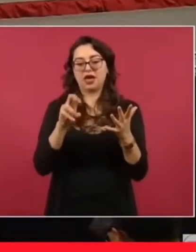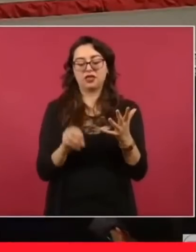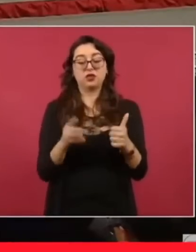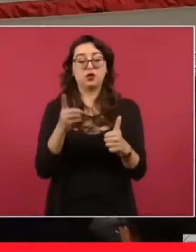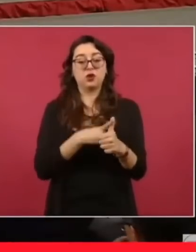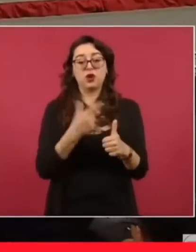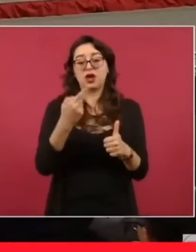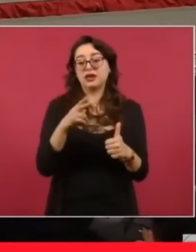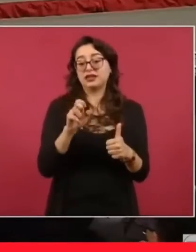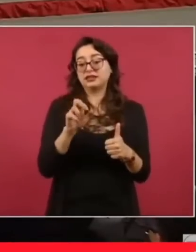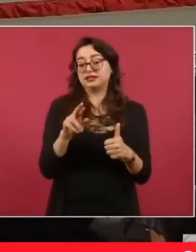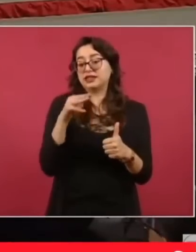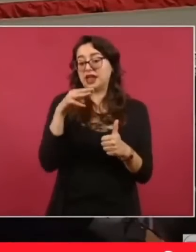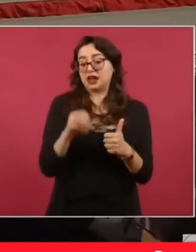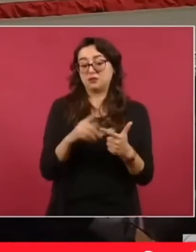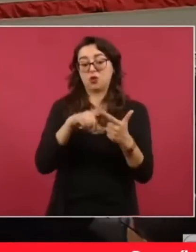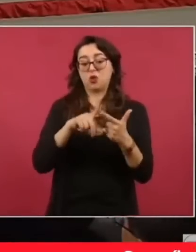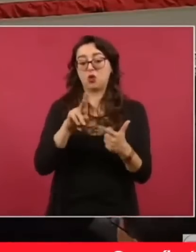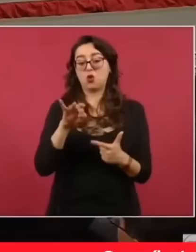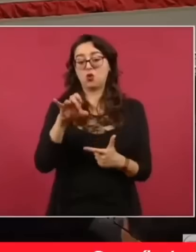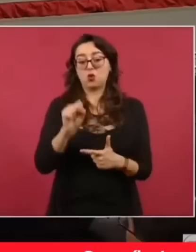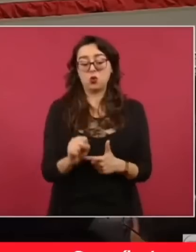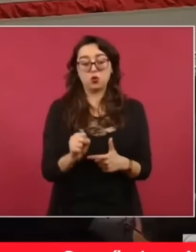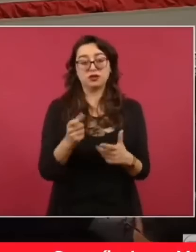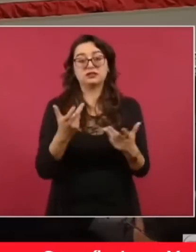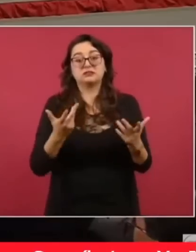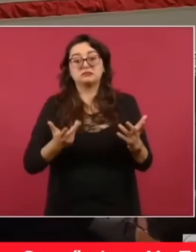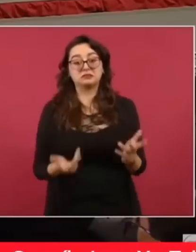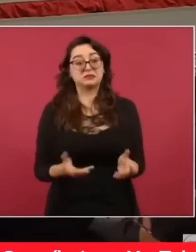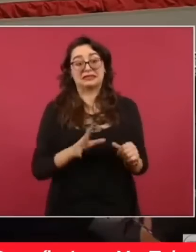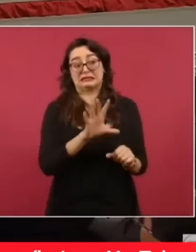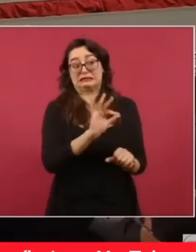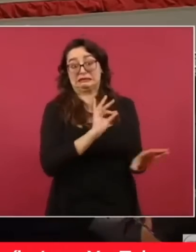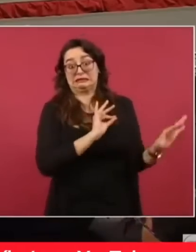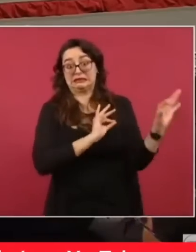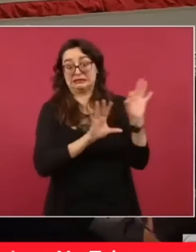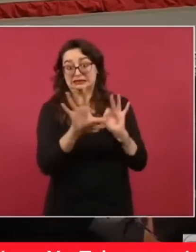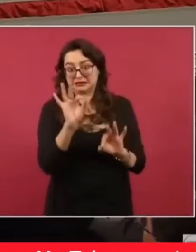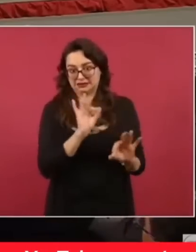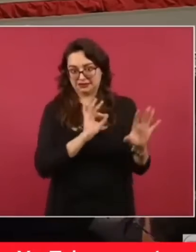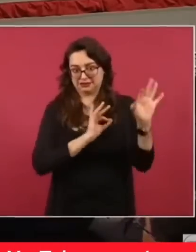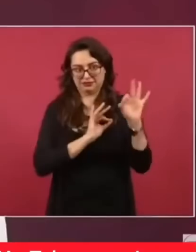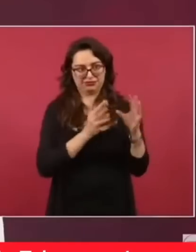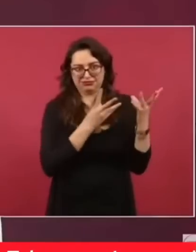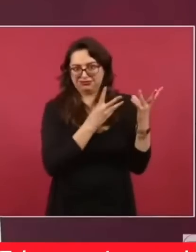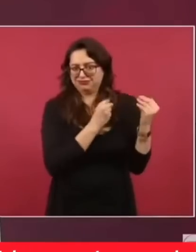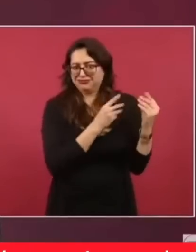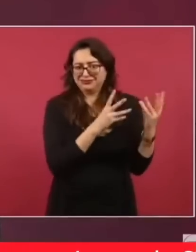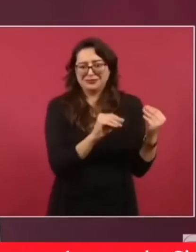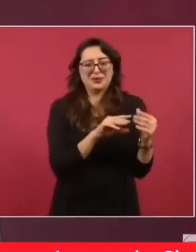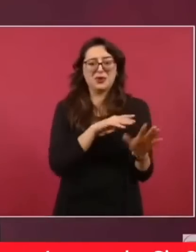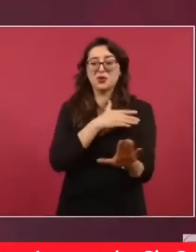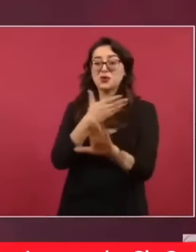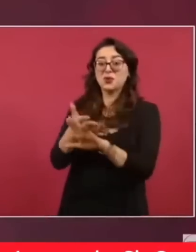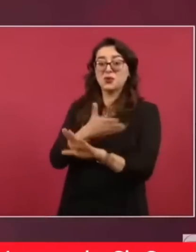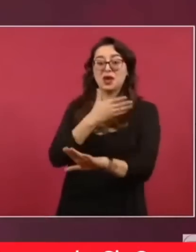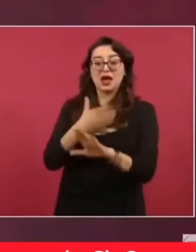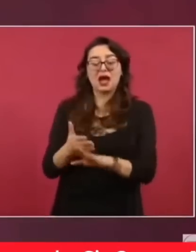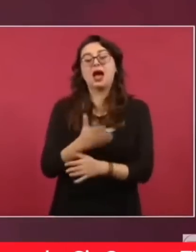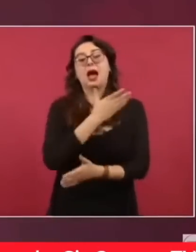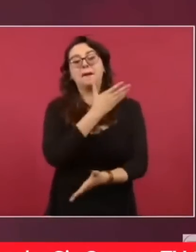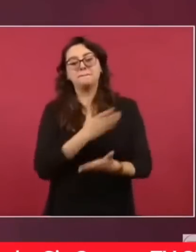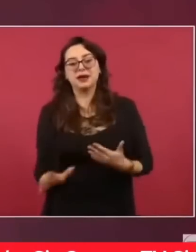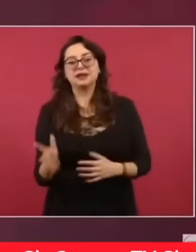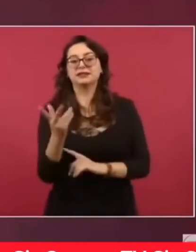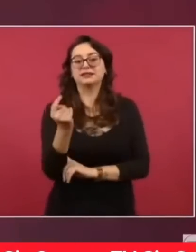Barba y Luis Mendoza Acevedo. Esto por dar un ejemplo. Para reforzar, entrevistas en radio y televisión